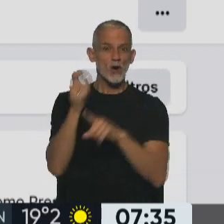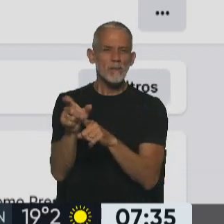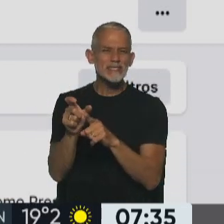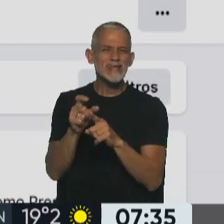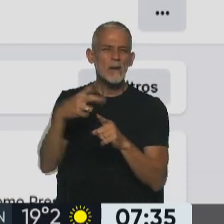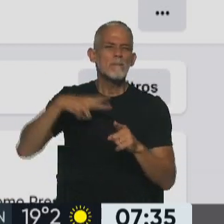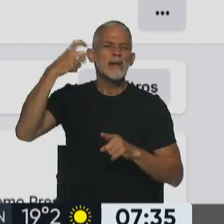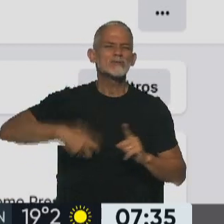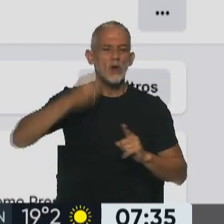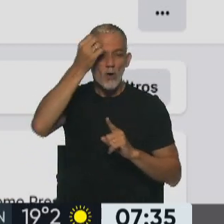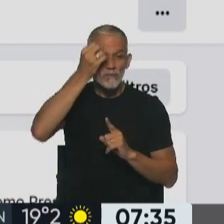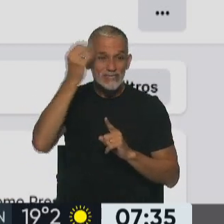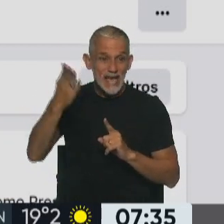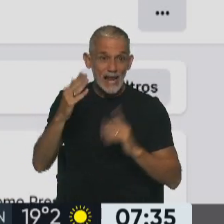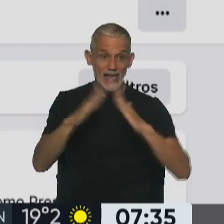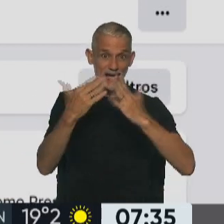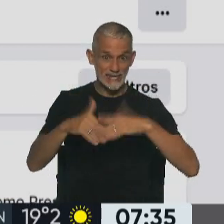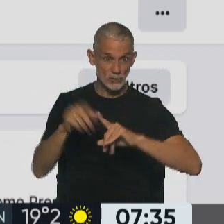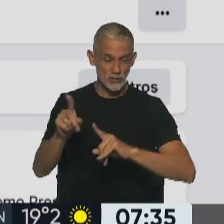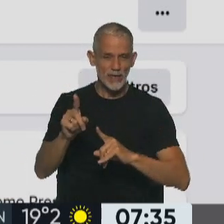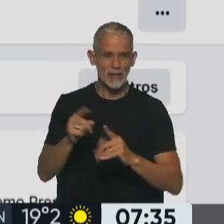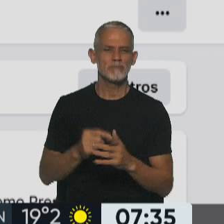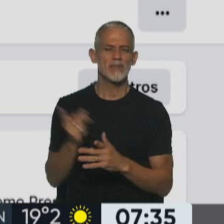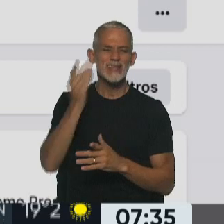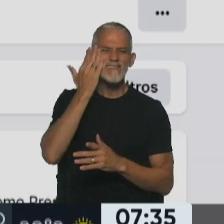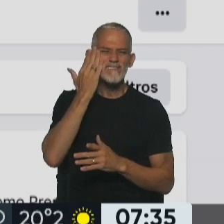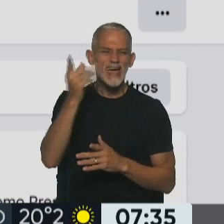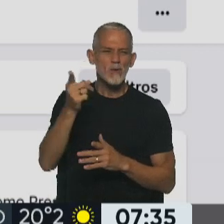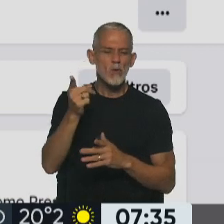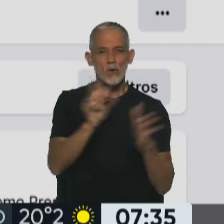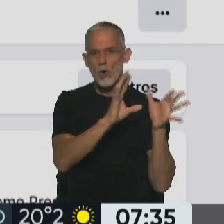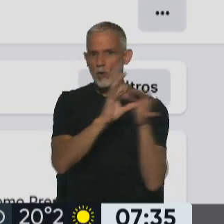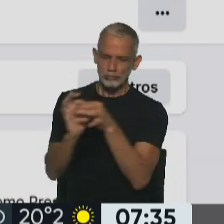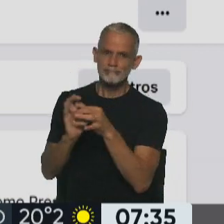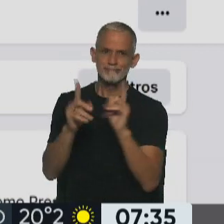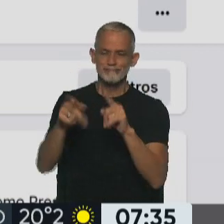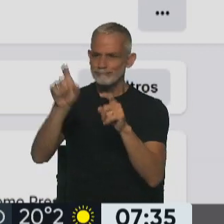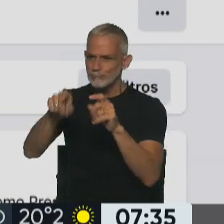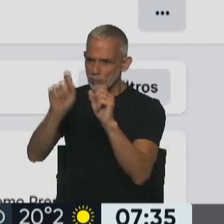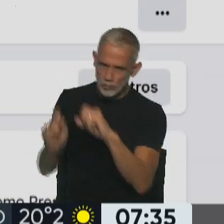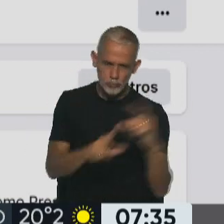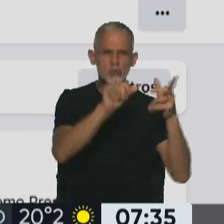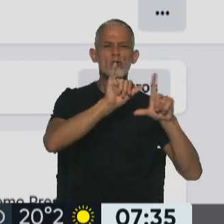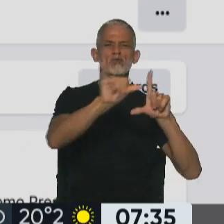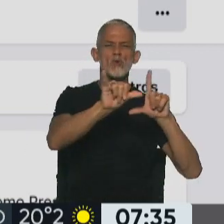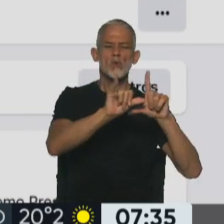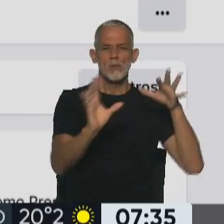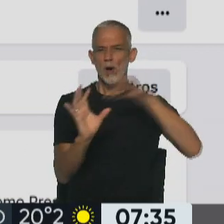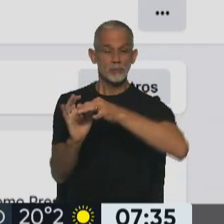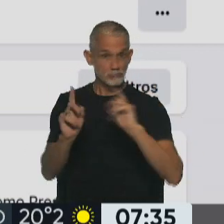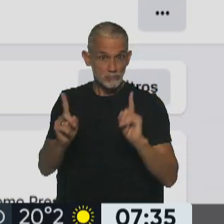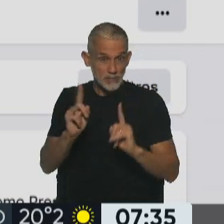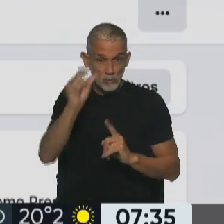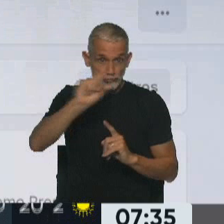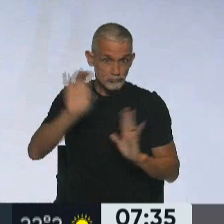cuenta oficial. Sí, Y por otro lado, en el Facebook deriva también a la cuenta de YouTube. Está confirmado que va a quedar así la cuenta